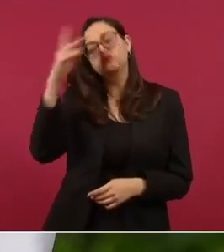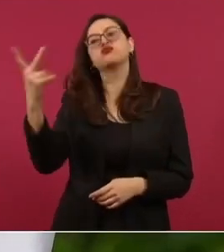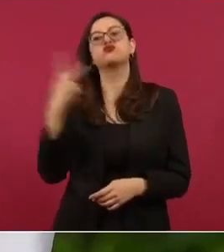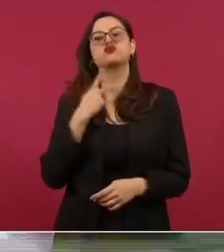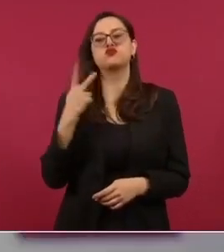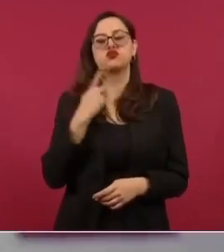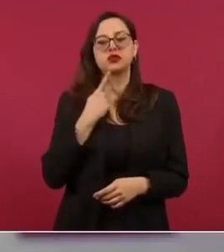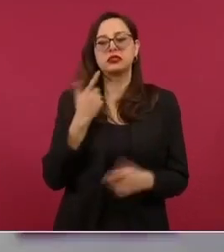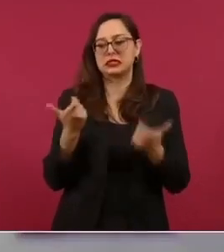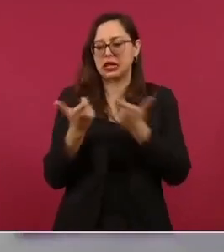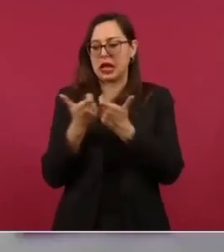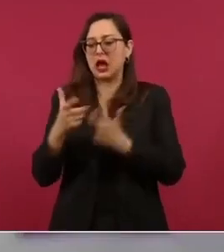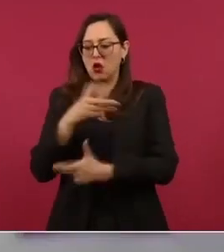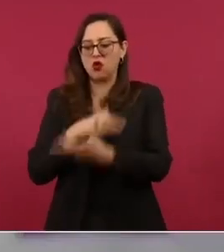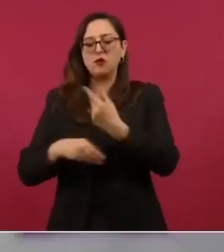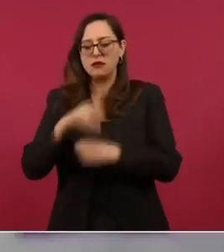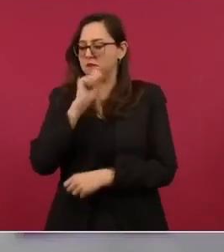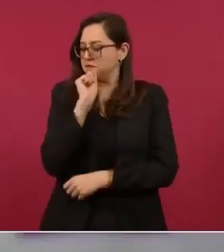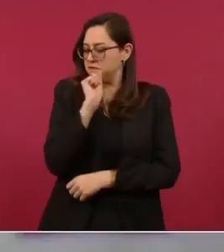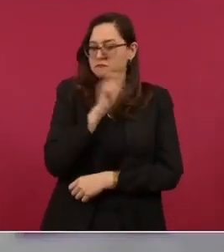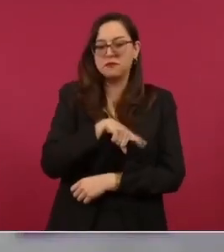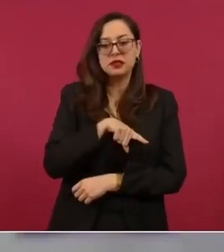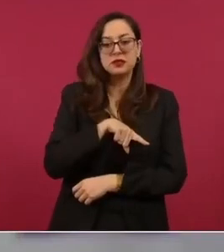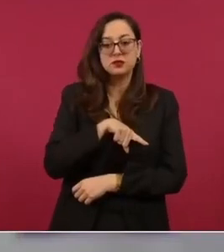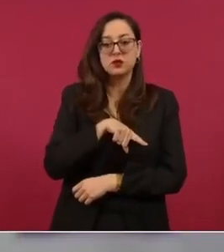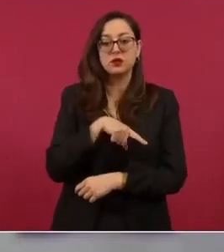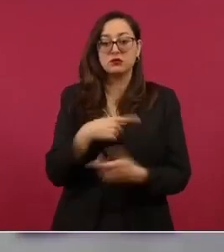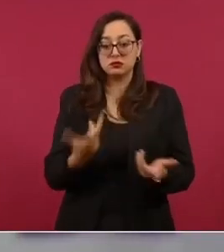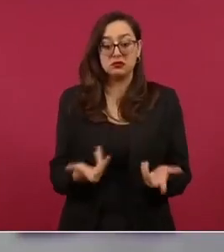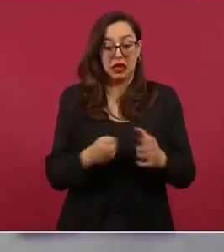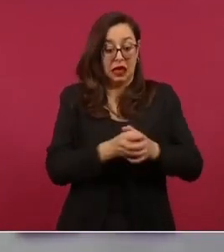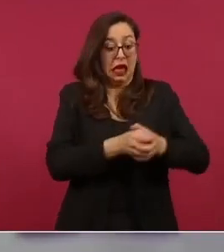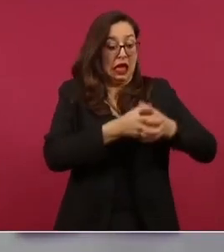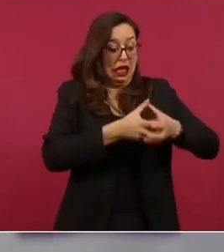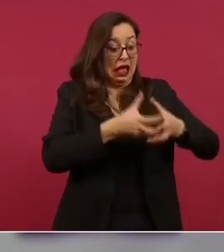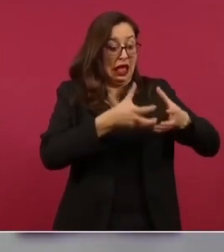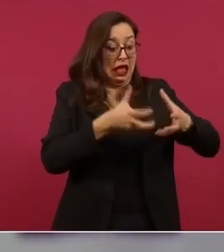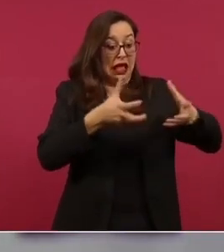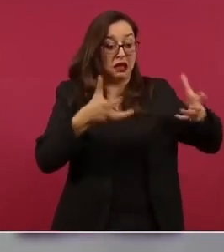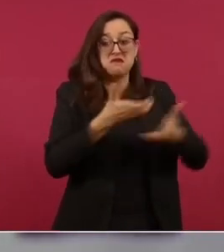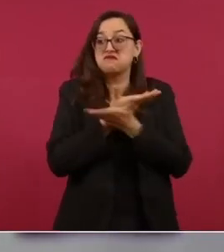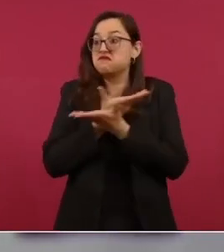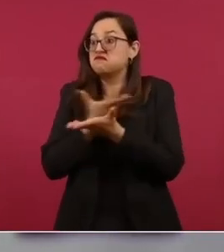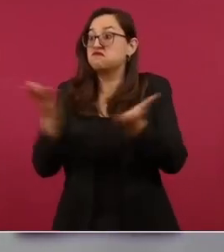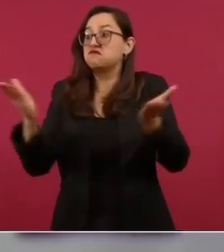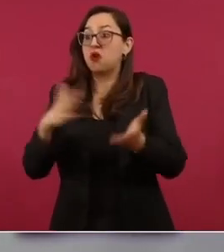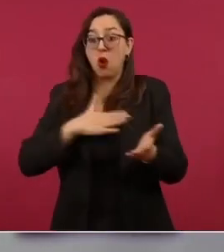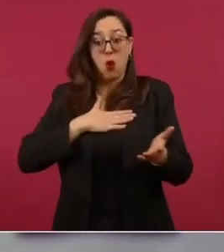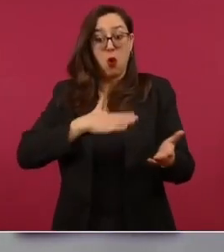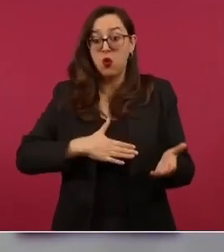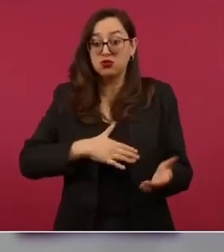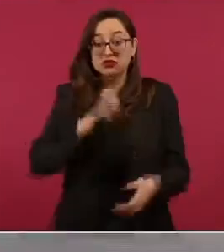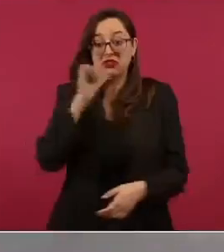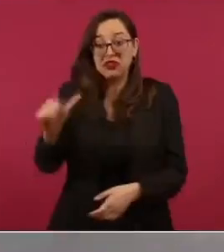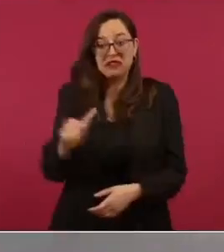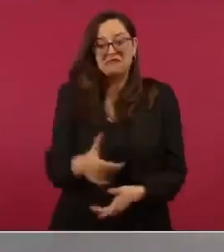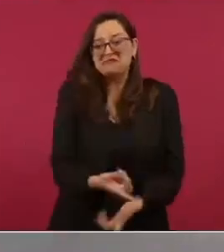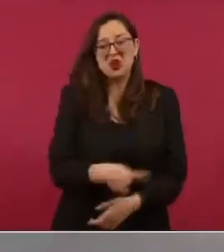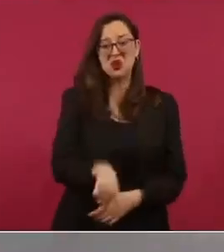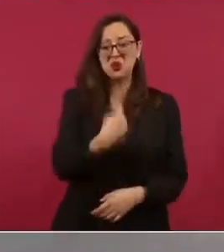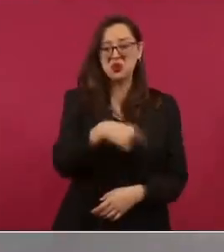económica pues sostenemos que el progreso sin justicia es retroceso